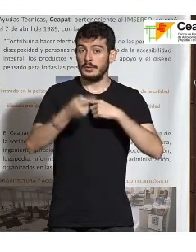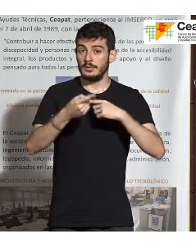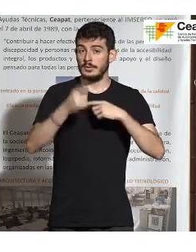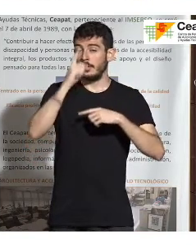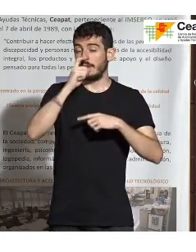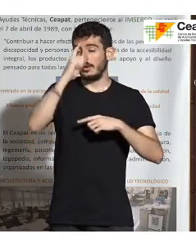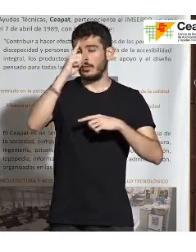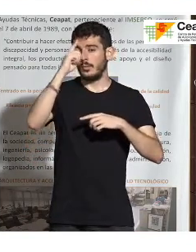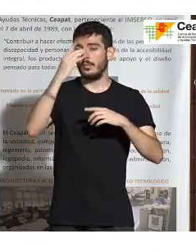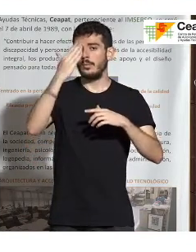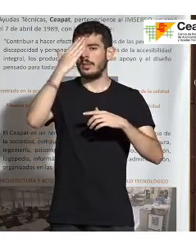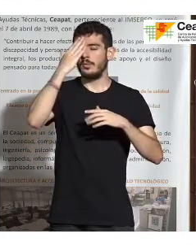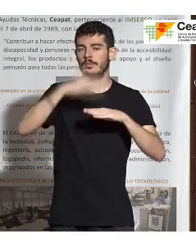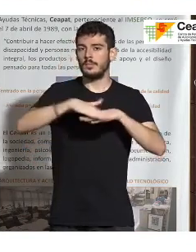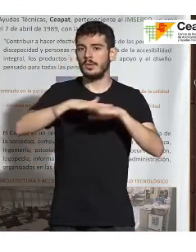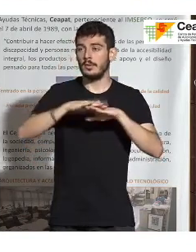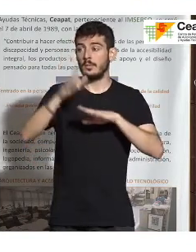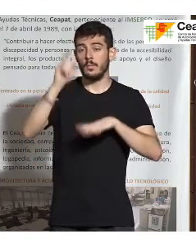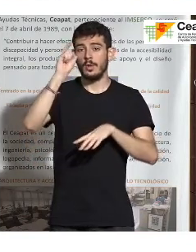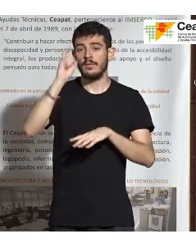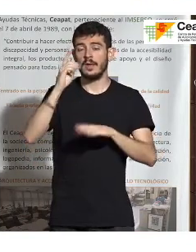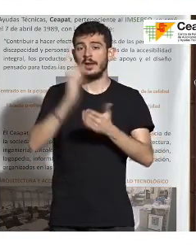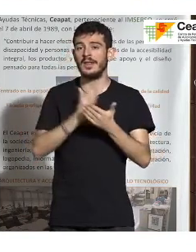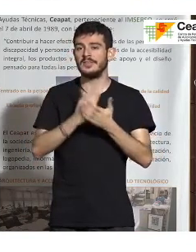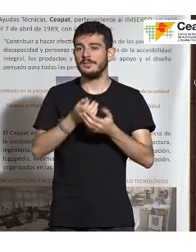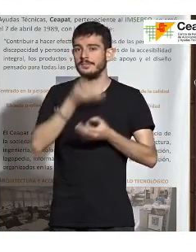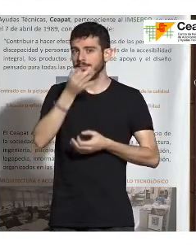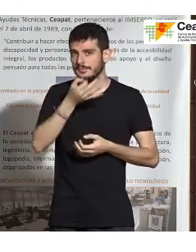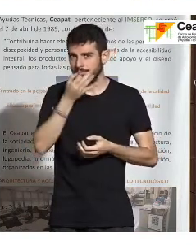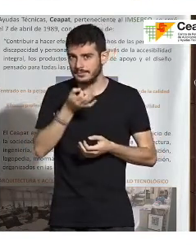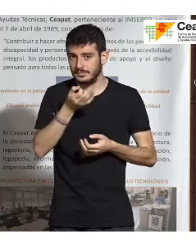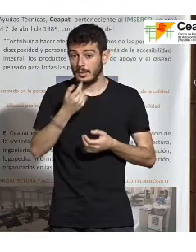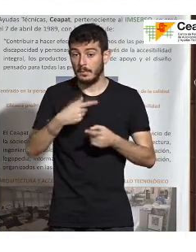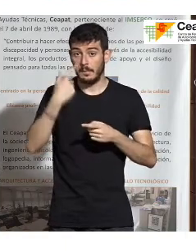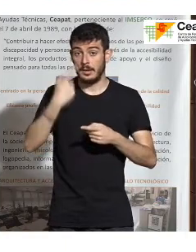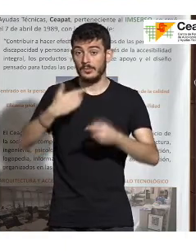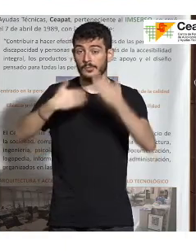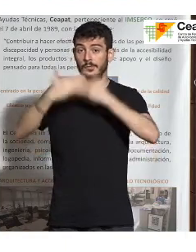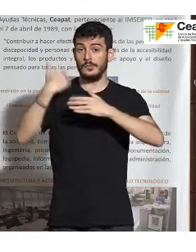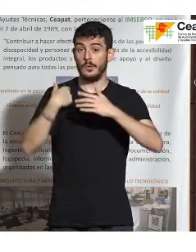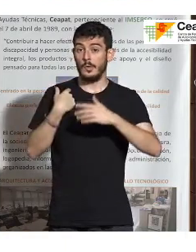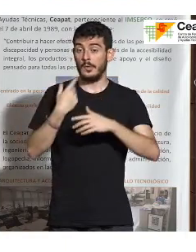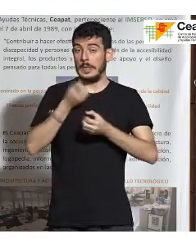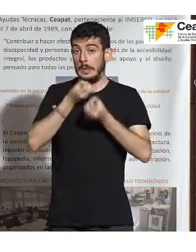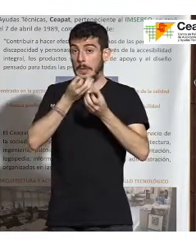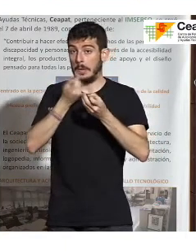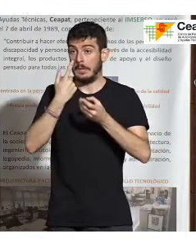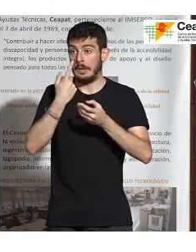principios fundamentales que te dijo aquel profe en clase, ¿no? Y digo «Voy a ver si los principios fundamentales que yo les digo sirven». Entonces, voy.